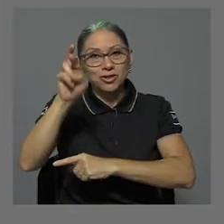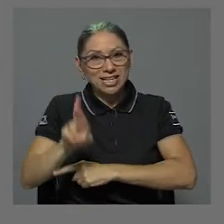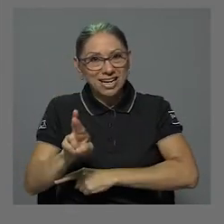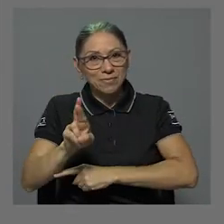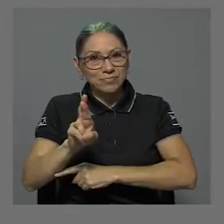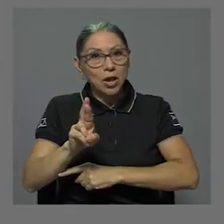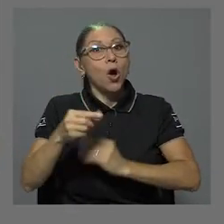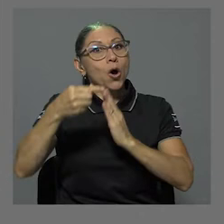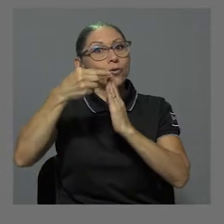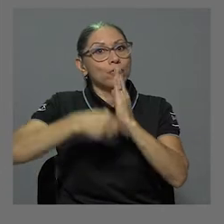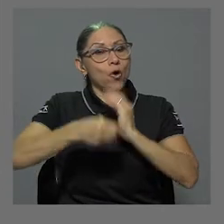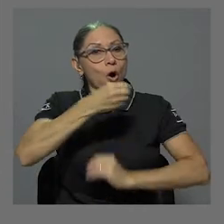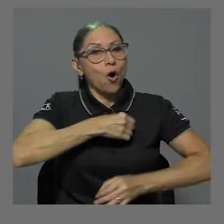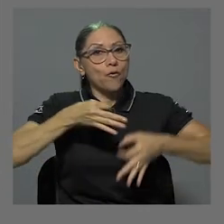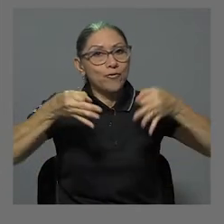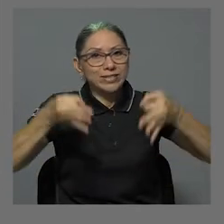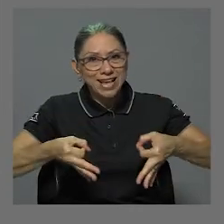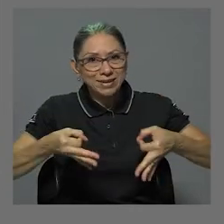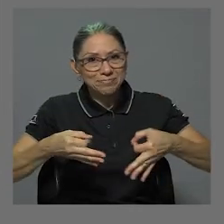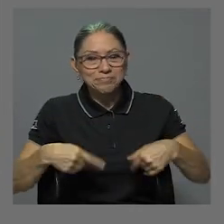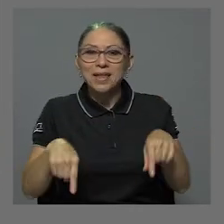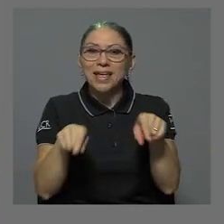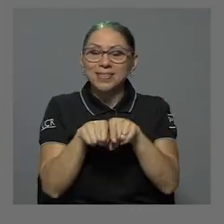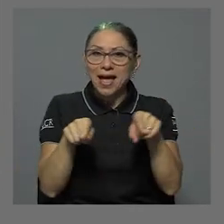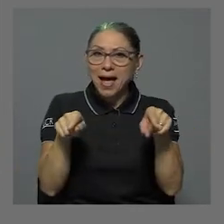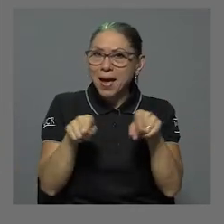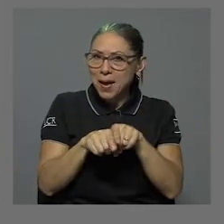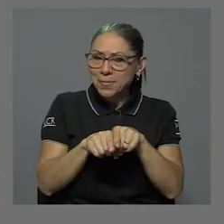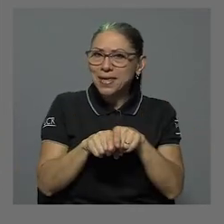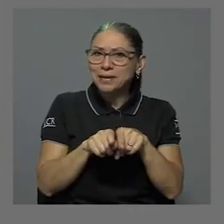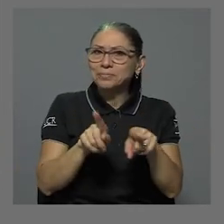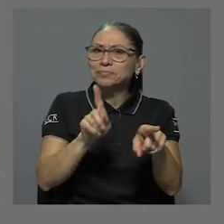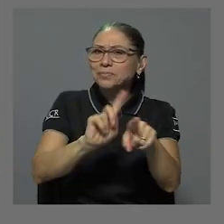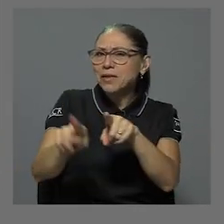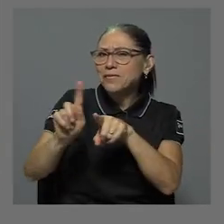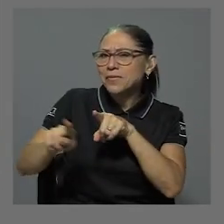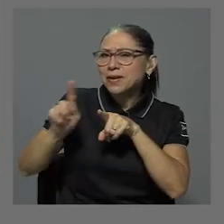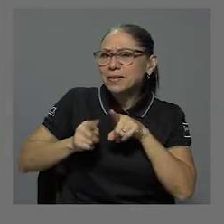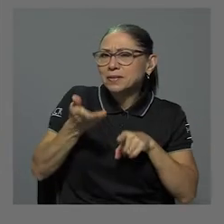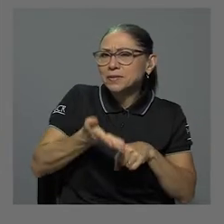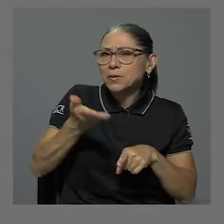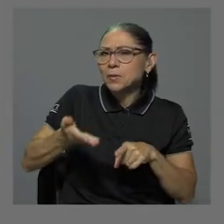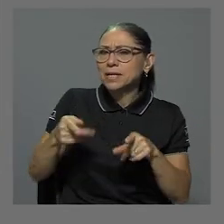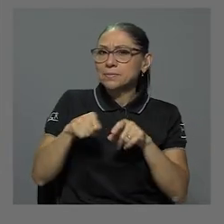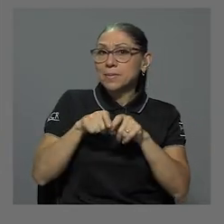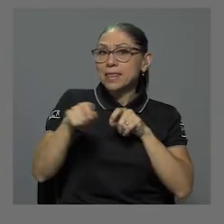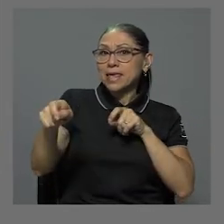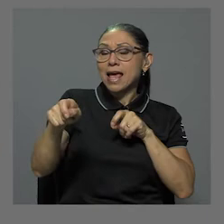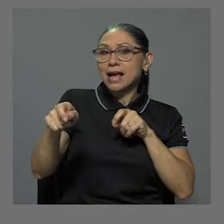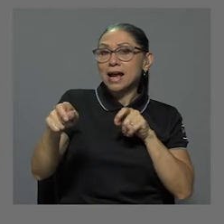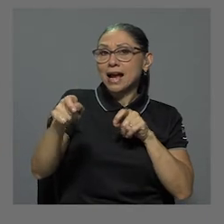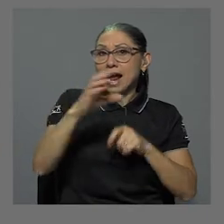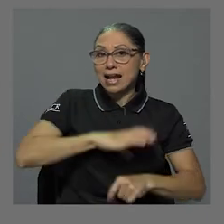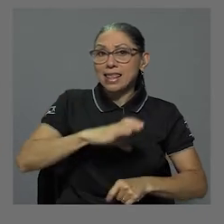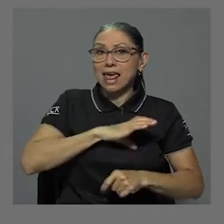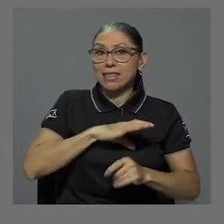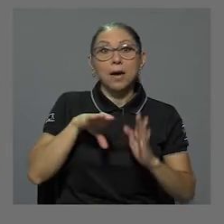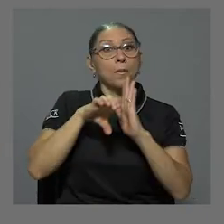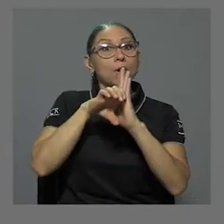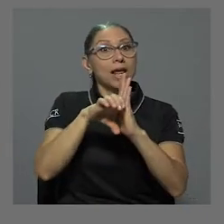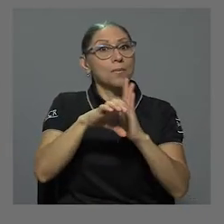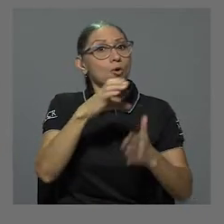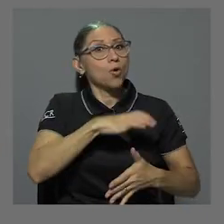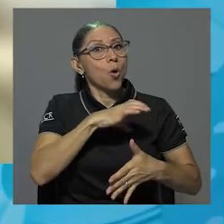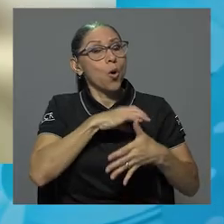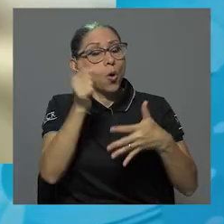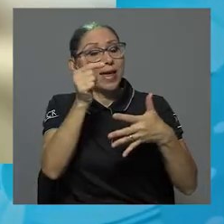también surgieron otras cuestiones que medían su calidad como los índices. Entonces